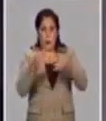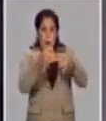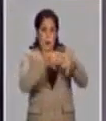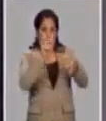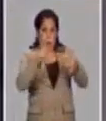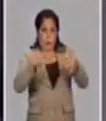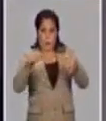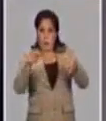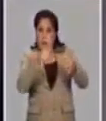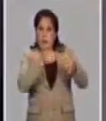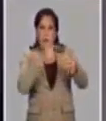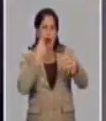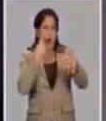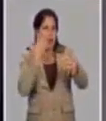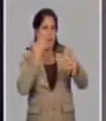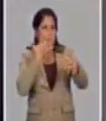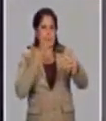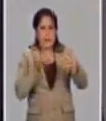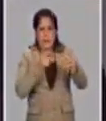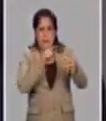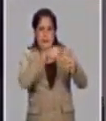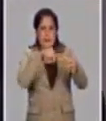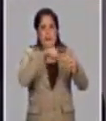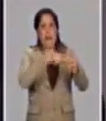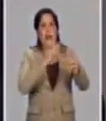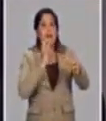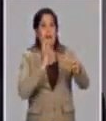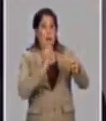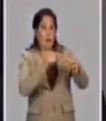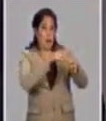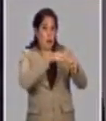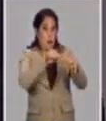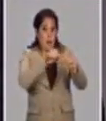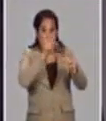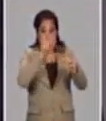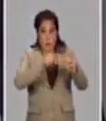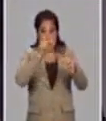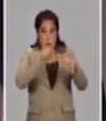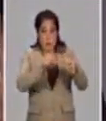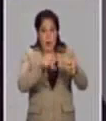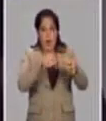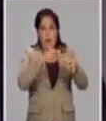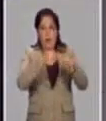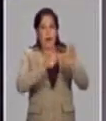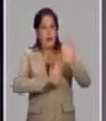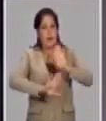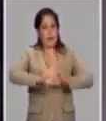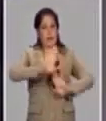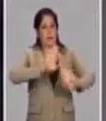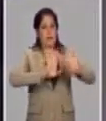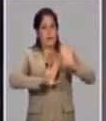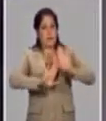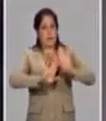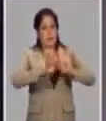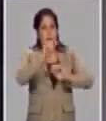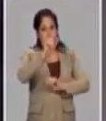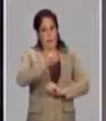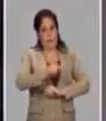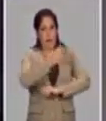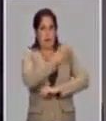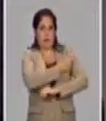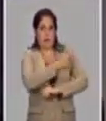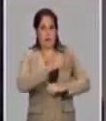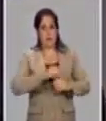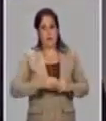pequeño que mide esencialmente la seguridad y la inmunogenicidad del